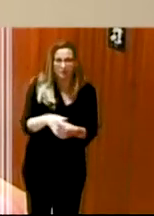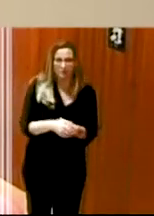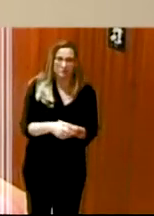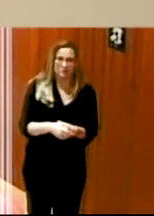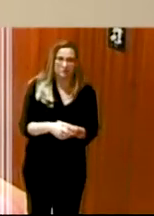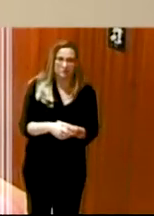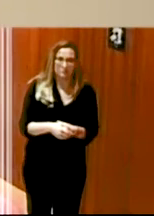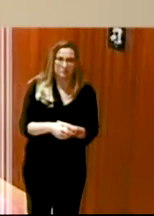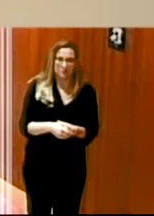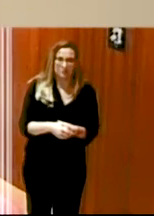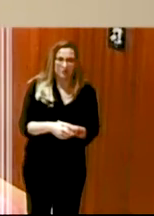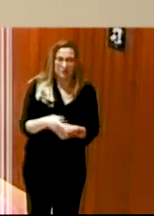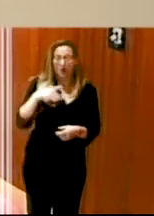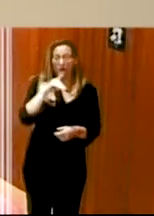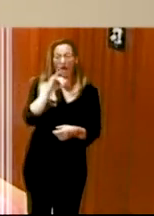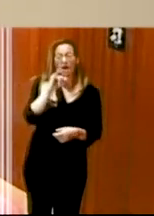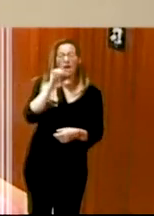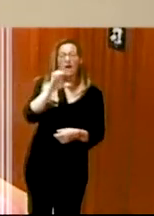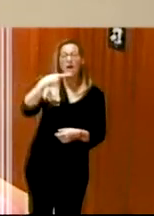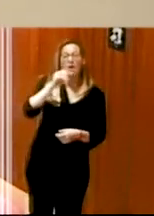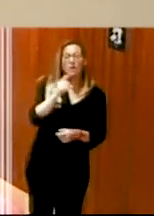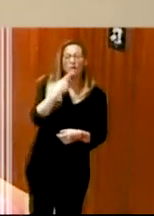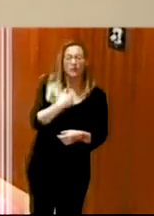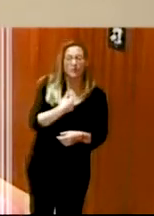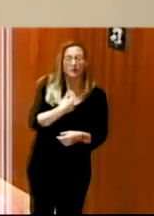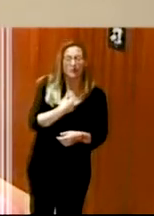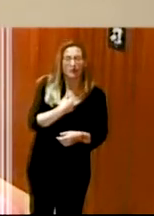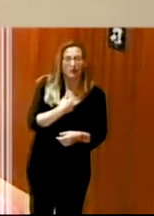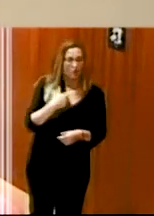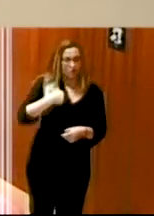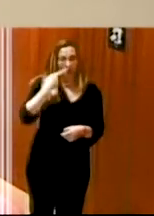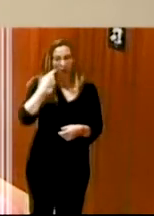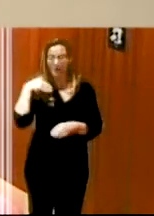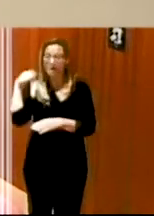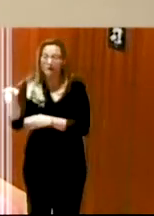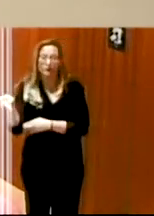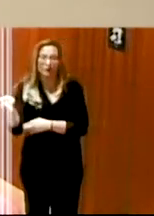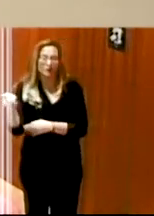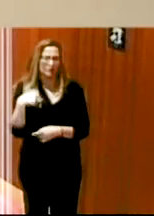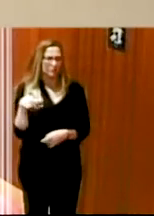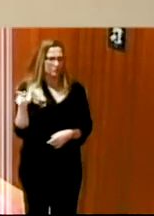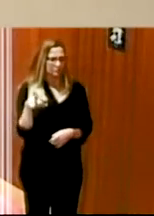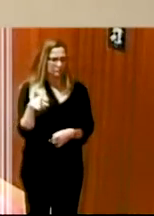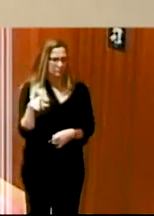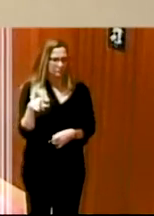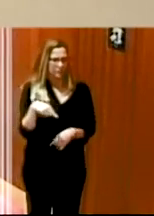lo que decía Diego y lo que hemos estado hablando y cuando yo estuve en Almería todo el rato era esa